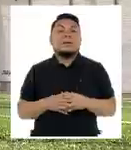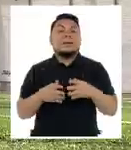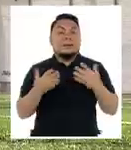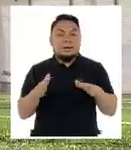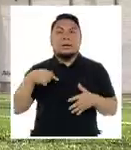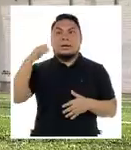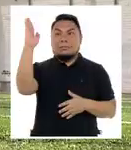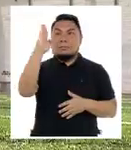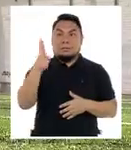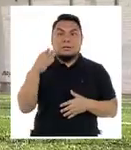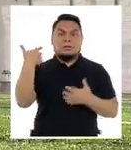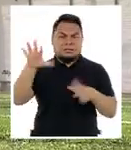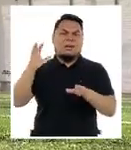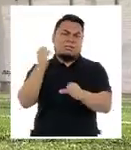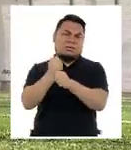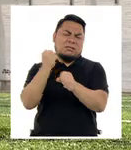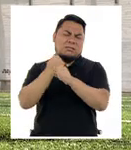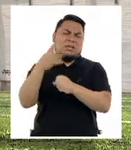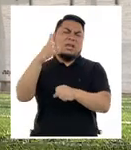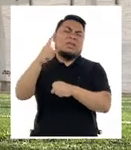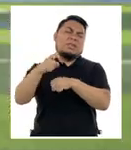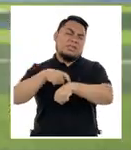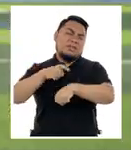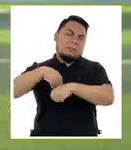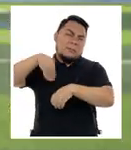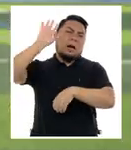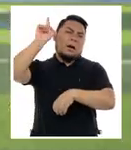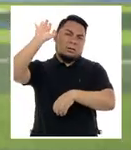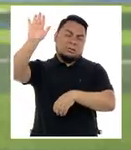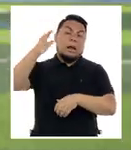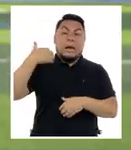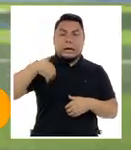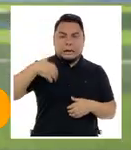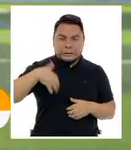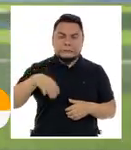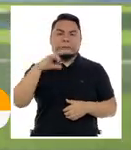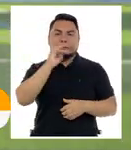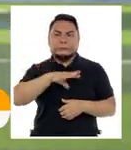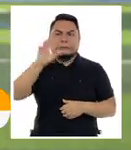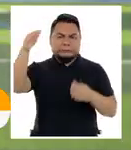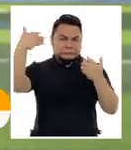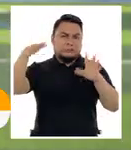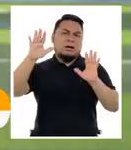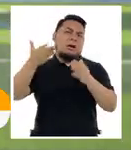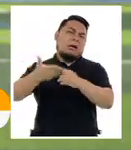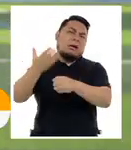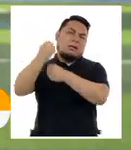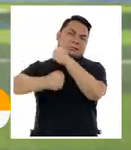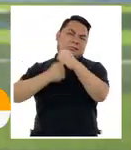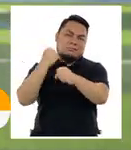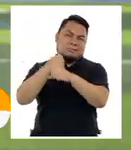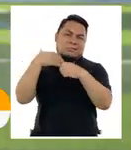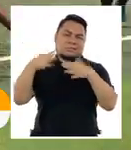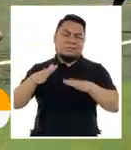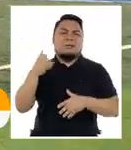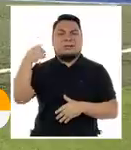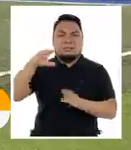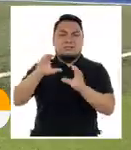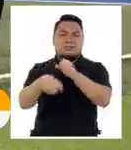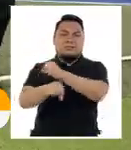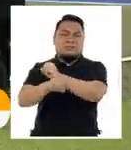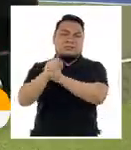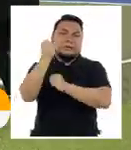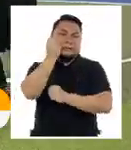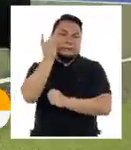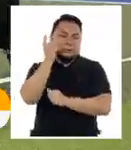Brasil viene trabajando con este grupo hace mucho tiempo mucho más que nosotros que Argentina que Chile que varios grupos sudamericanos viene trabajando